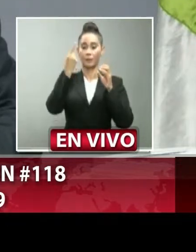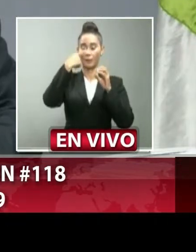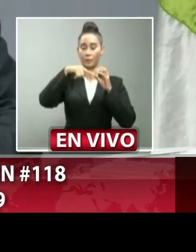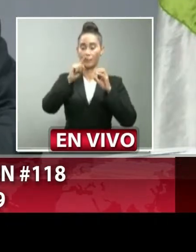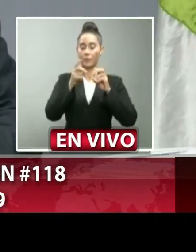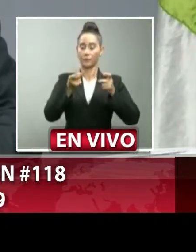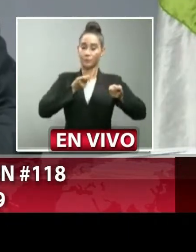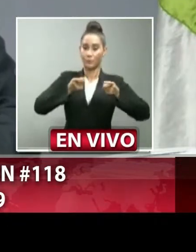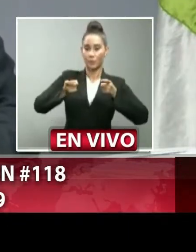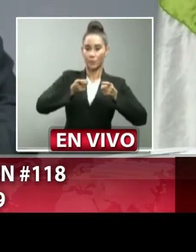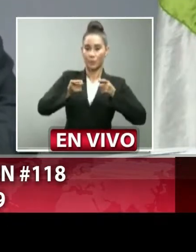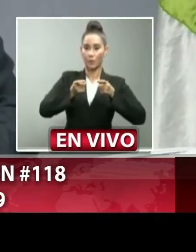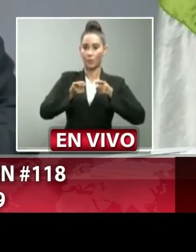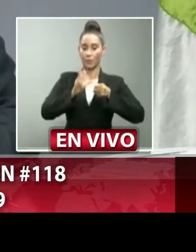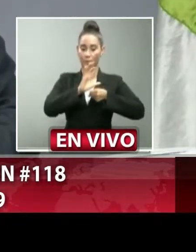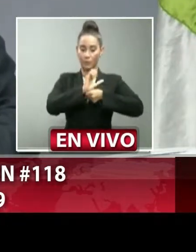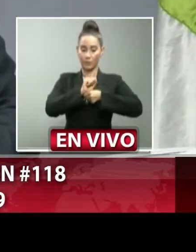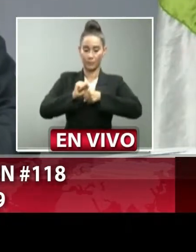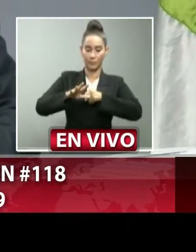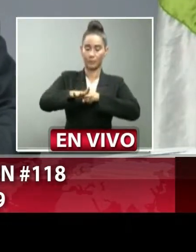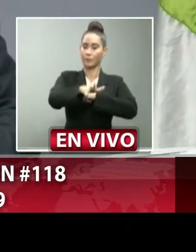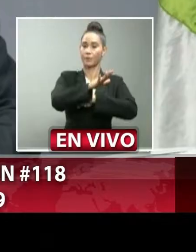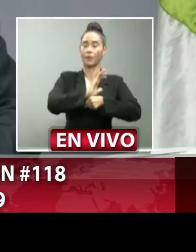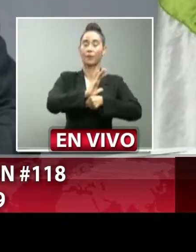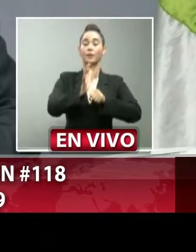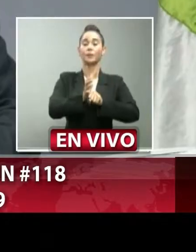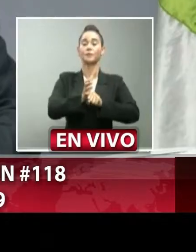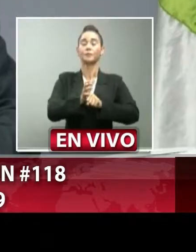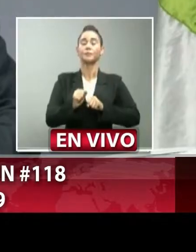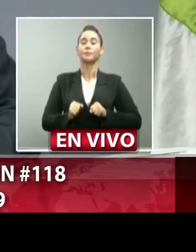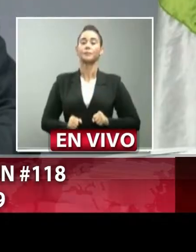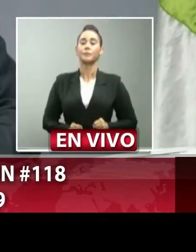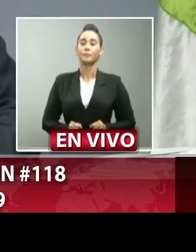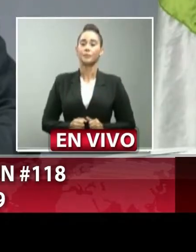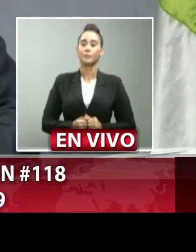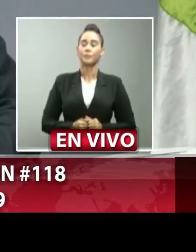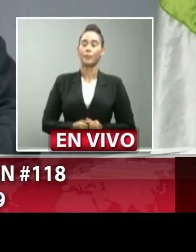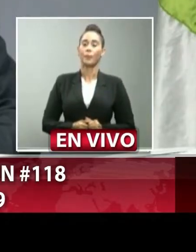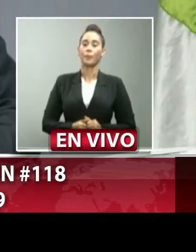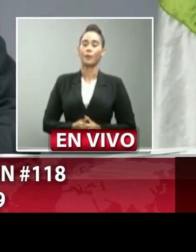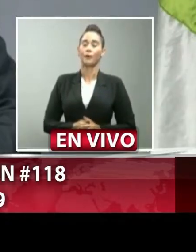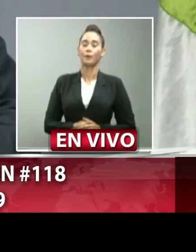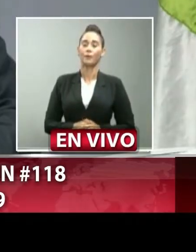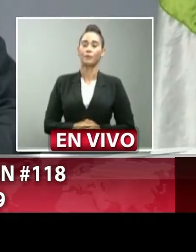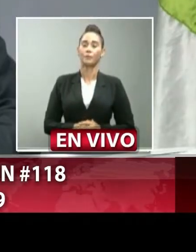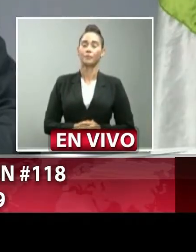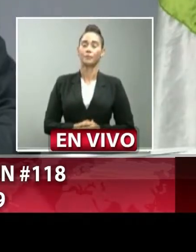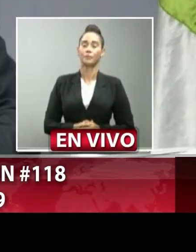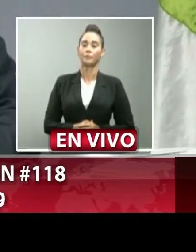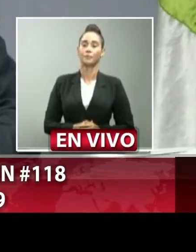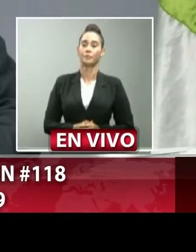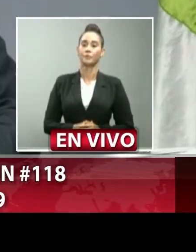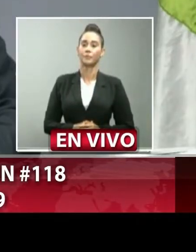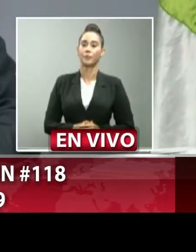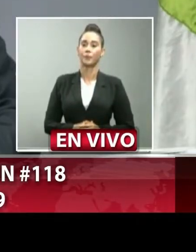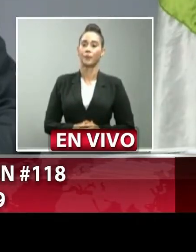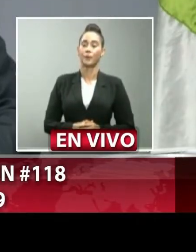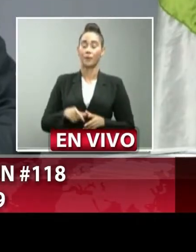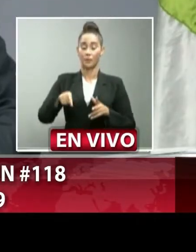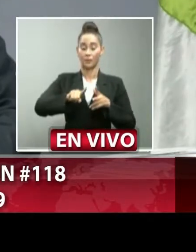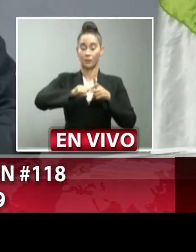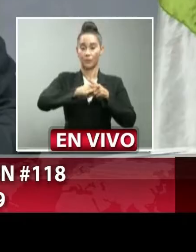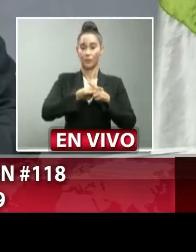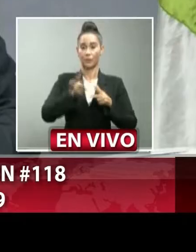para controlar la propagación del COVID-19 emitida por este Ministerio de Salud Pública el viernes